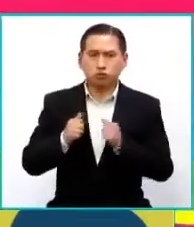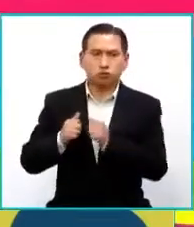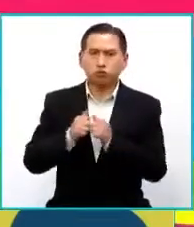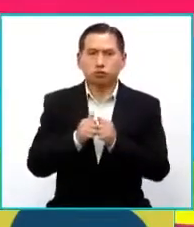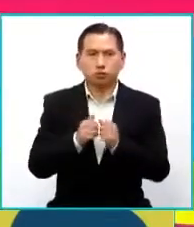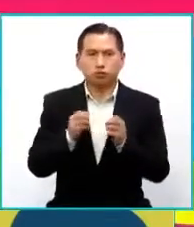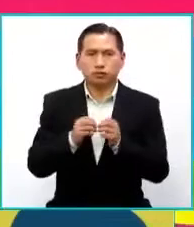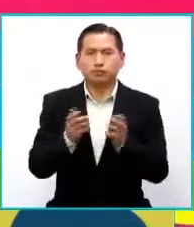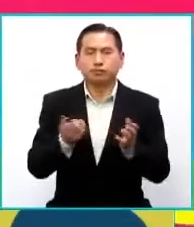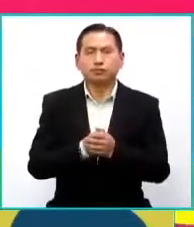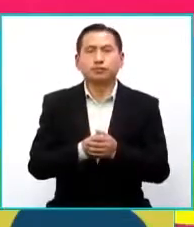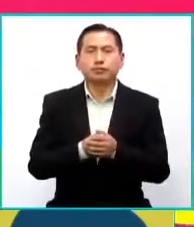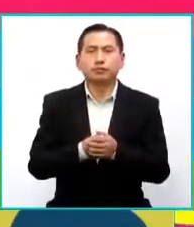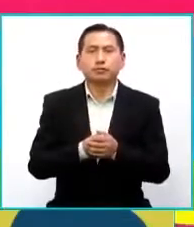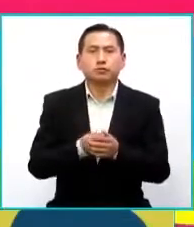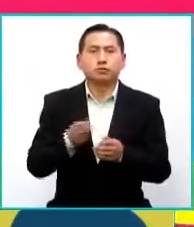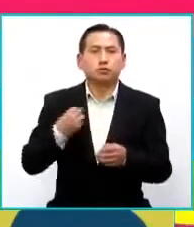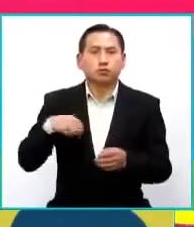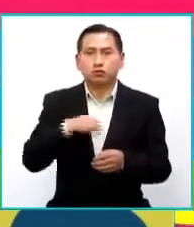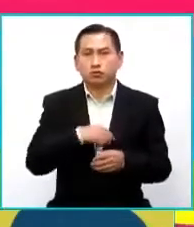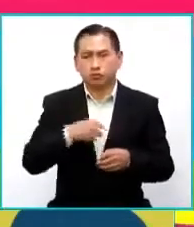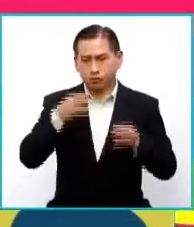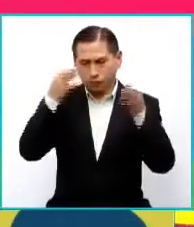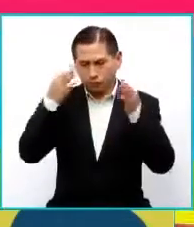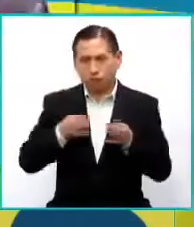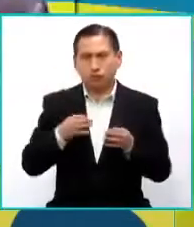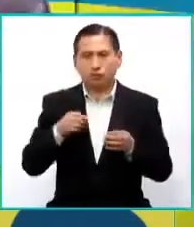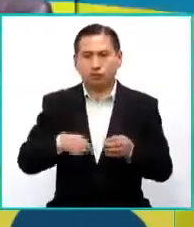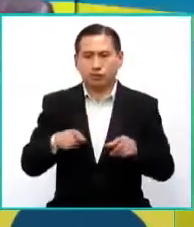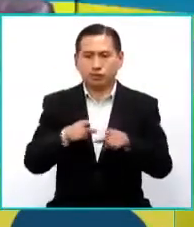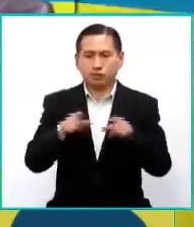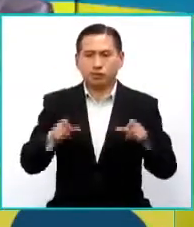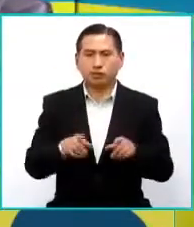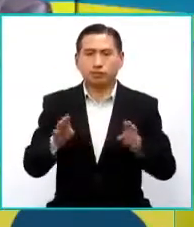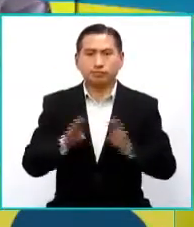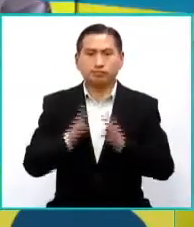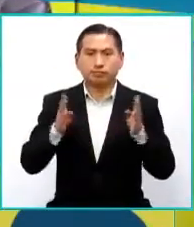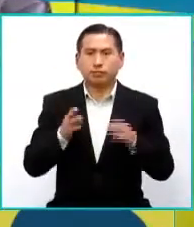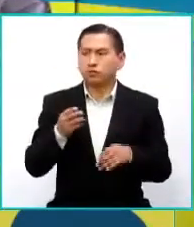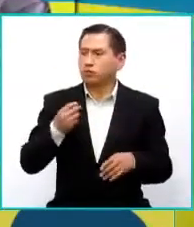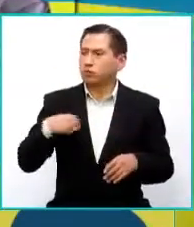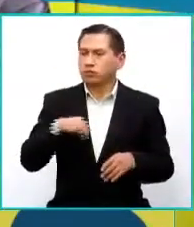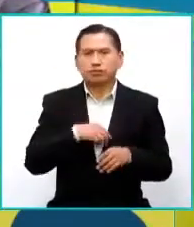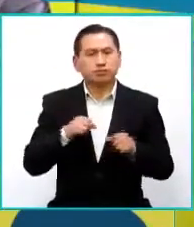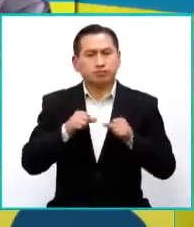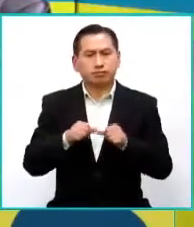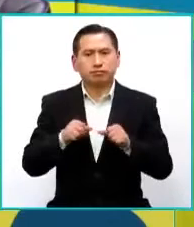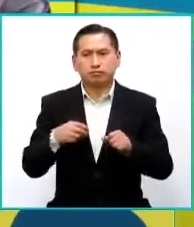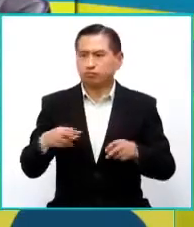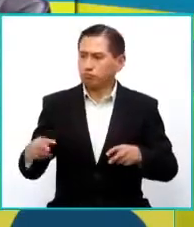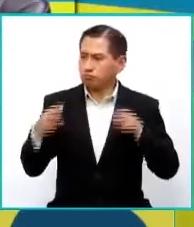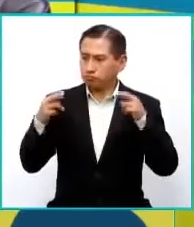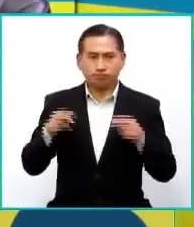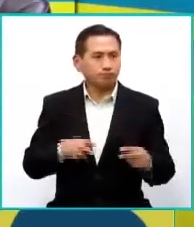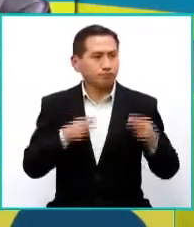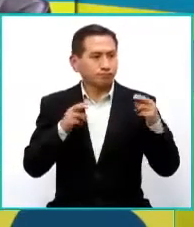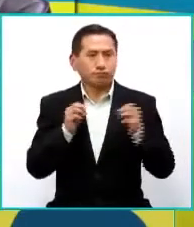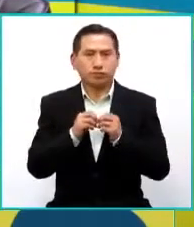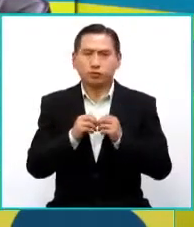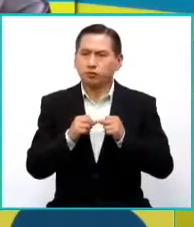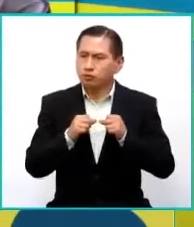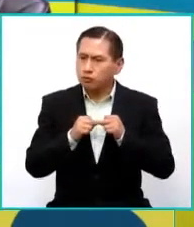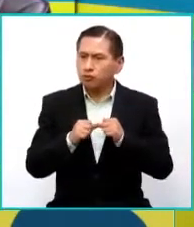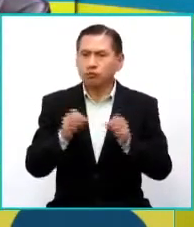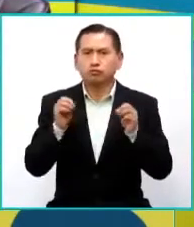juntas, ¿no? Entonces hemos decidido abrir el espacio para que nosotros sigamos ahí viéndonos y sigamos